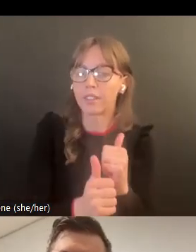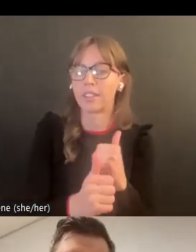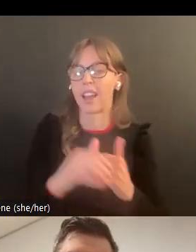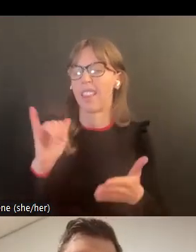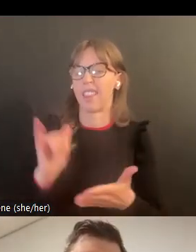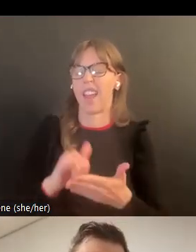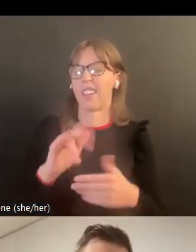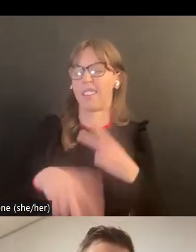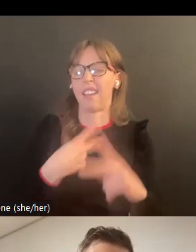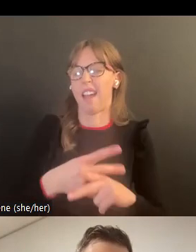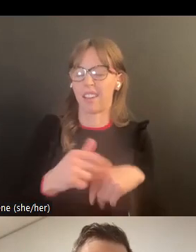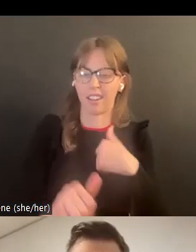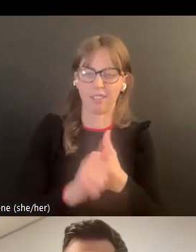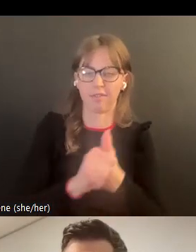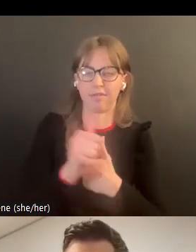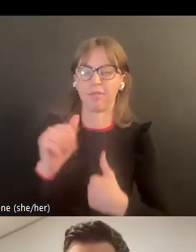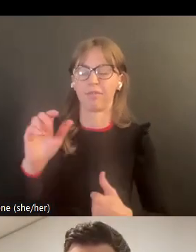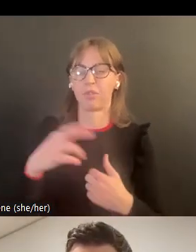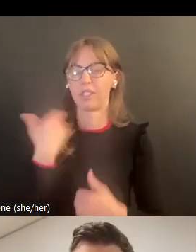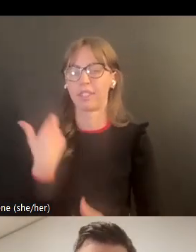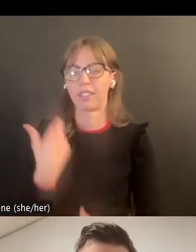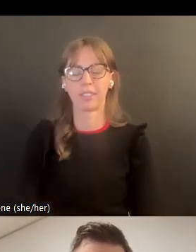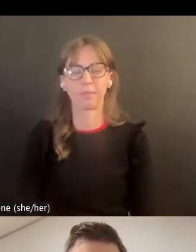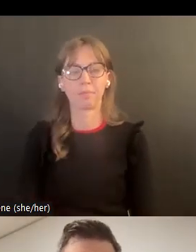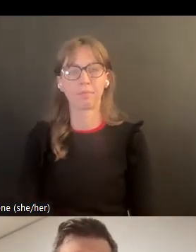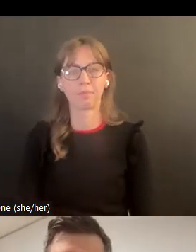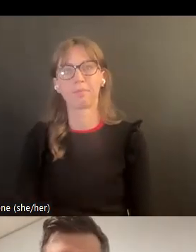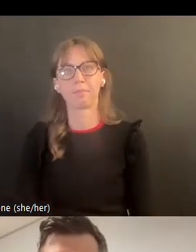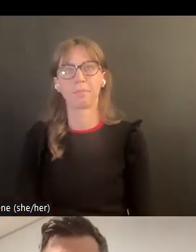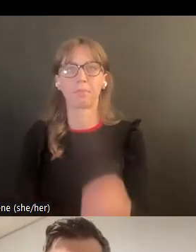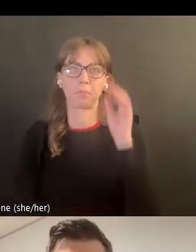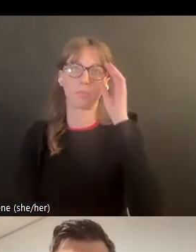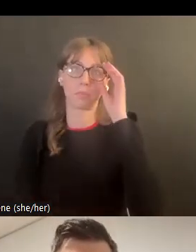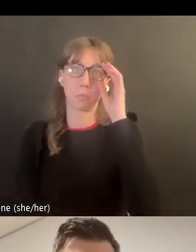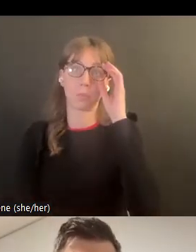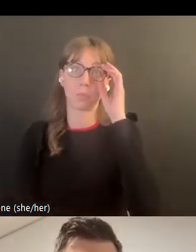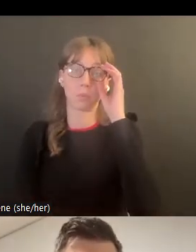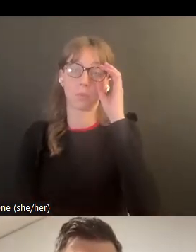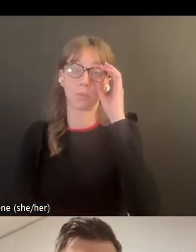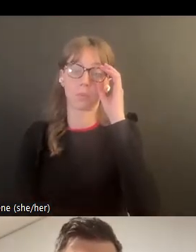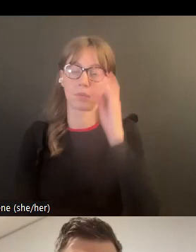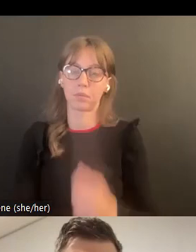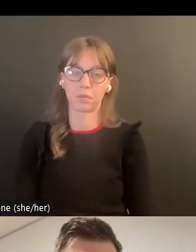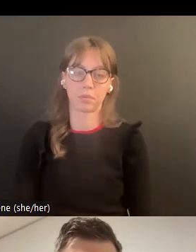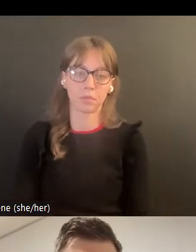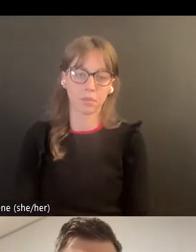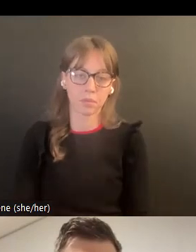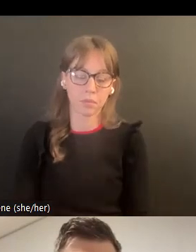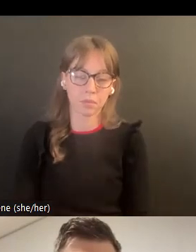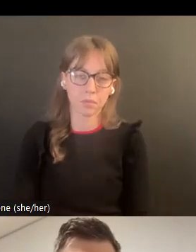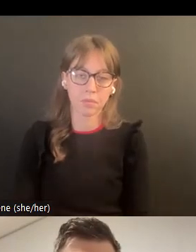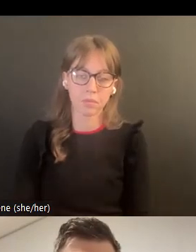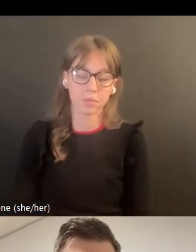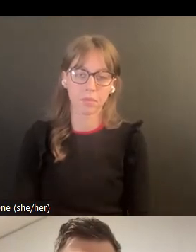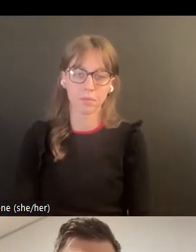ahora mismo hay un fuente que puede ser que tenga un poco más de información en la relación que existe entre la